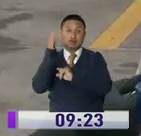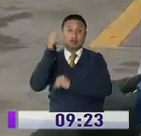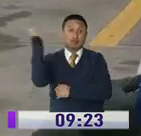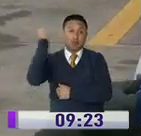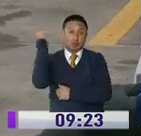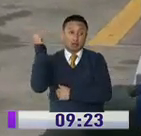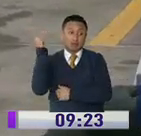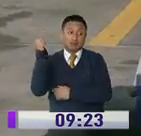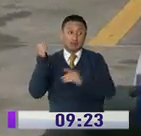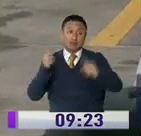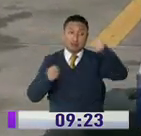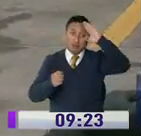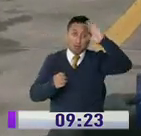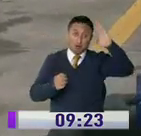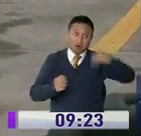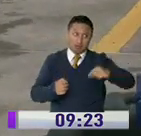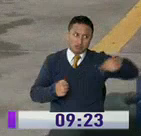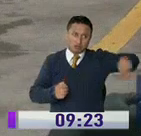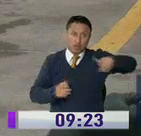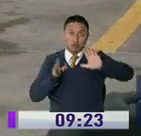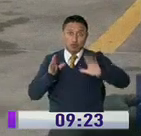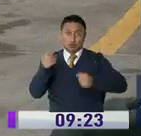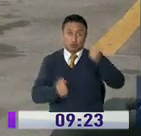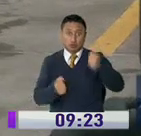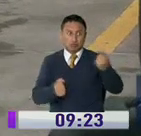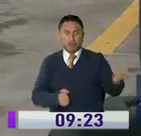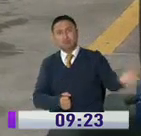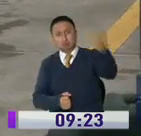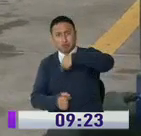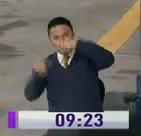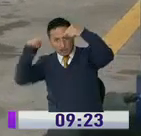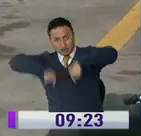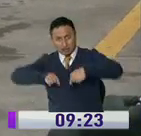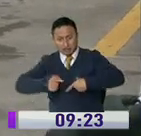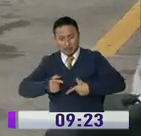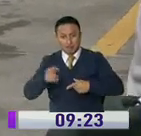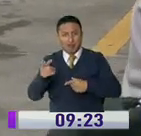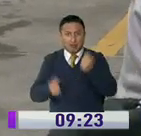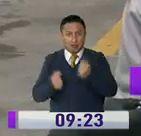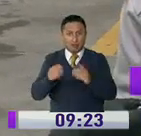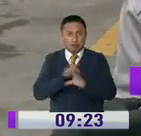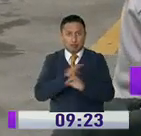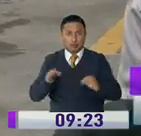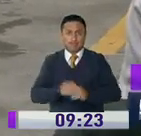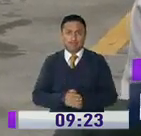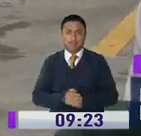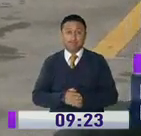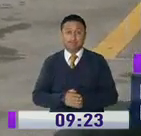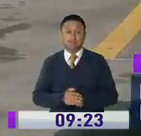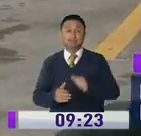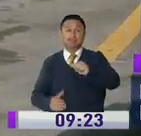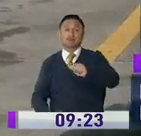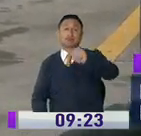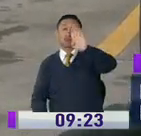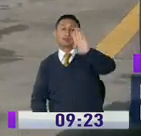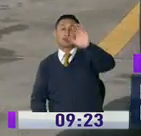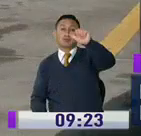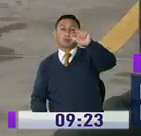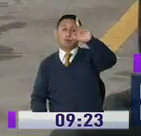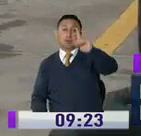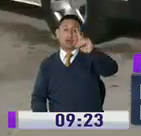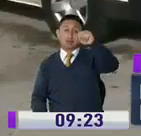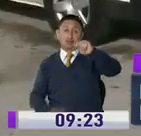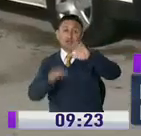ambulancias, a la policía, que vengan nuevamente a ser desinfectados. En este marco, Guillermo Abad, secretario de